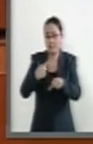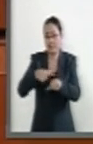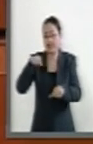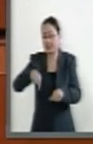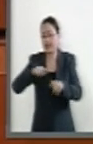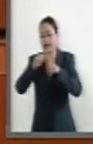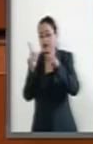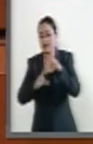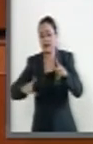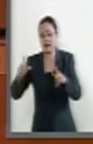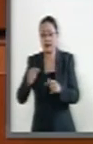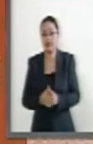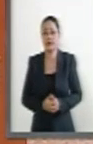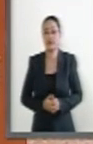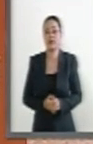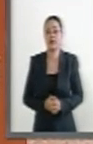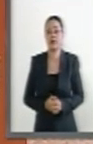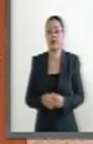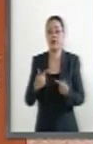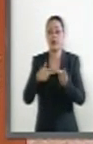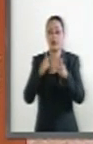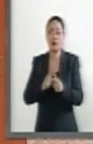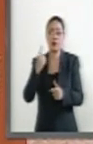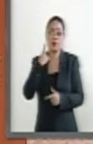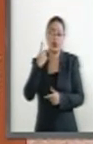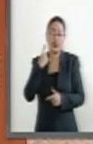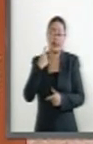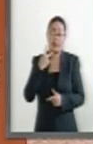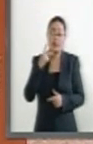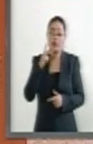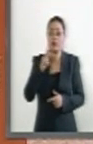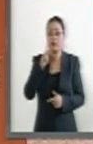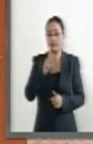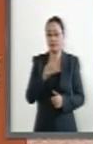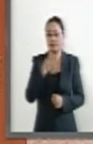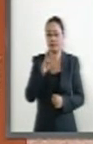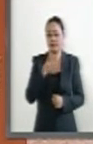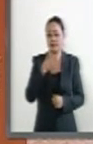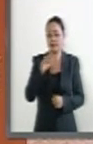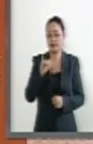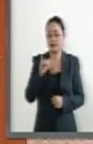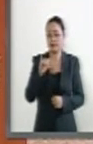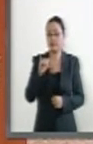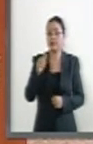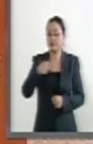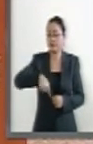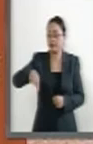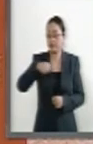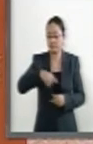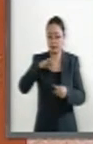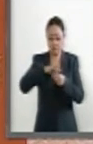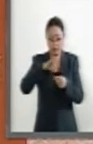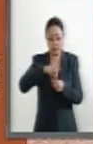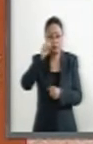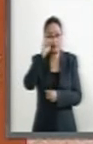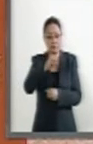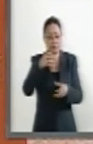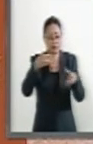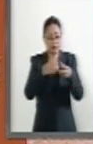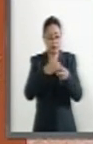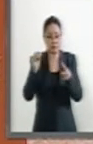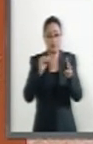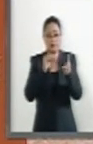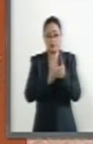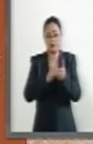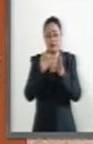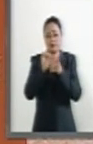país. El grupo parlamentario del Partido Revolucionario Institucional votará a favor de la adicción de los